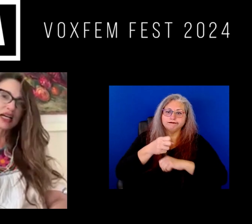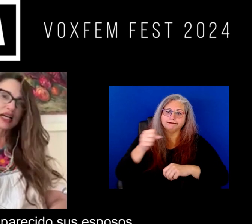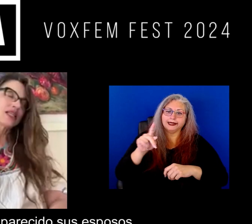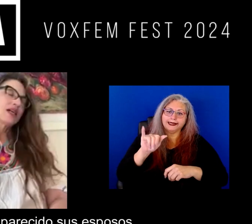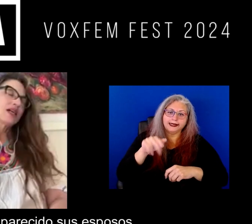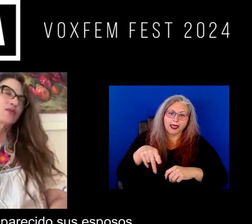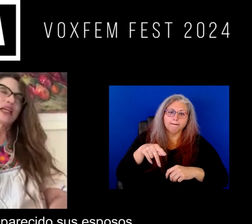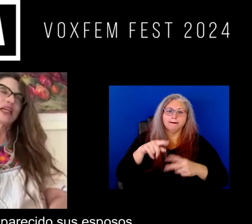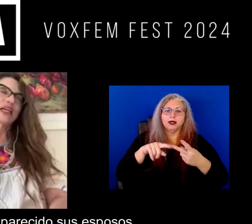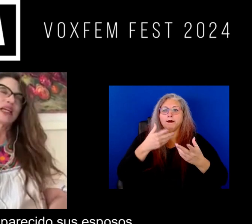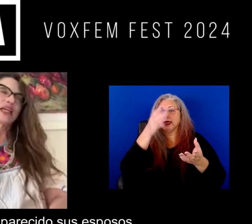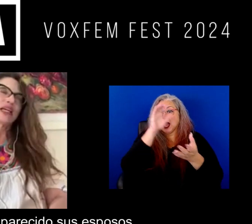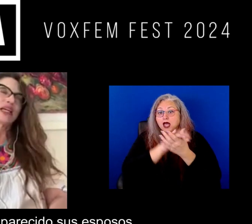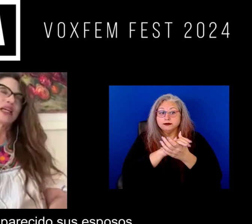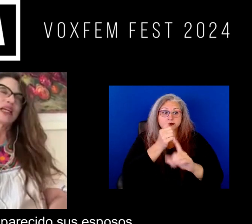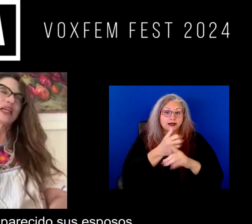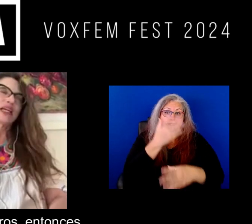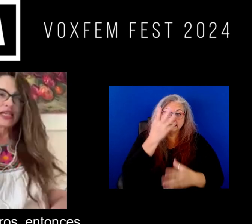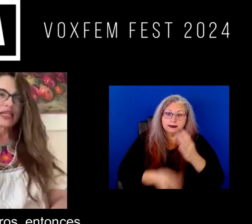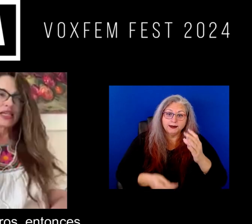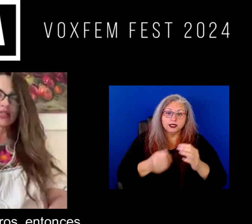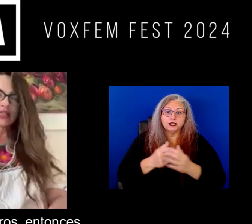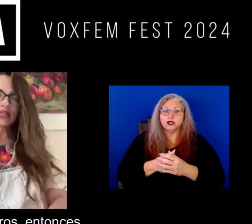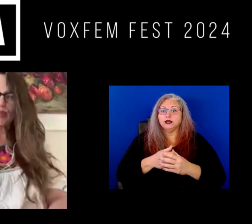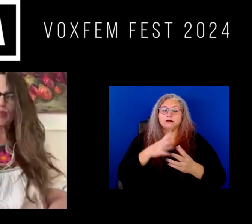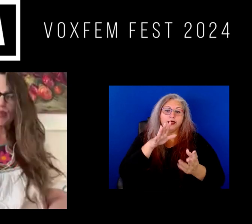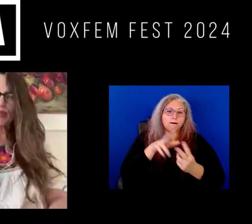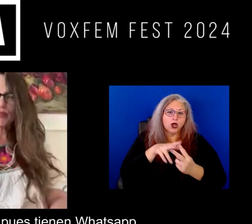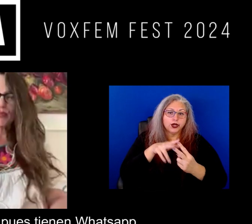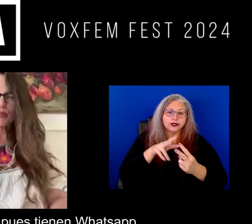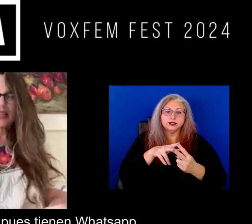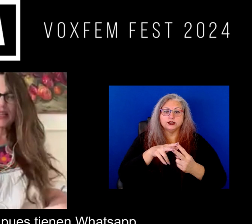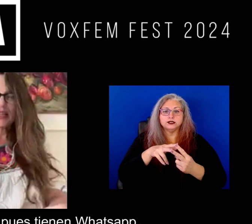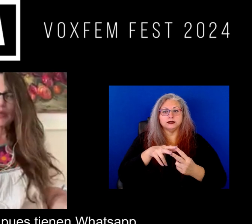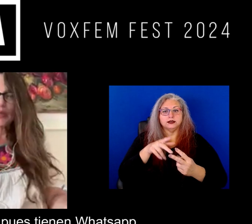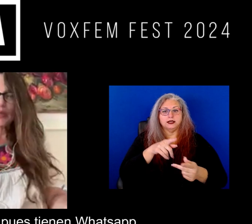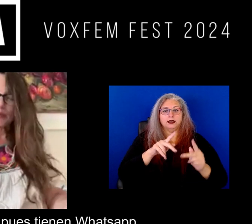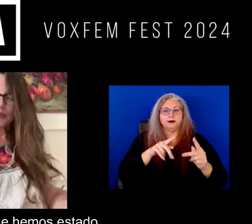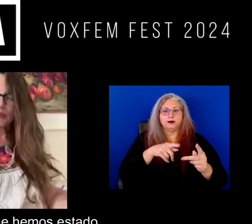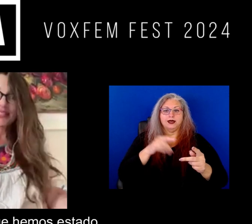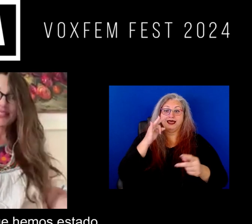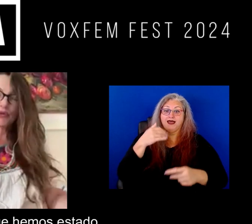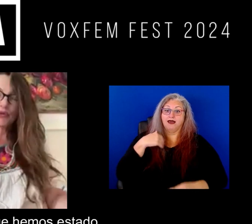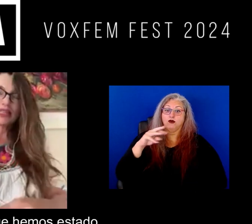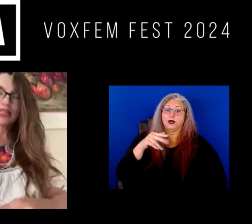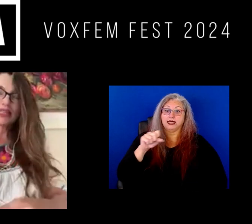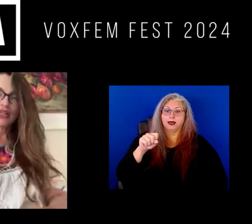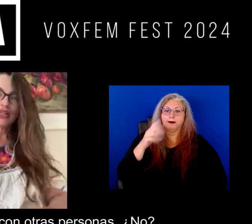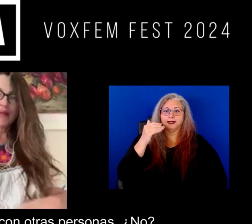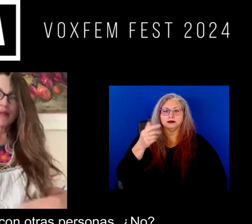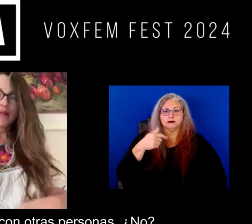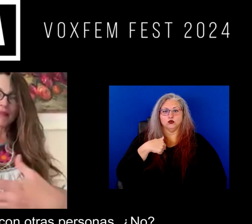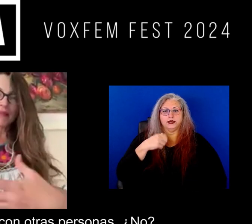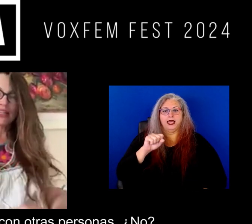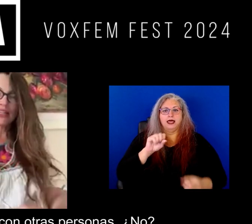hijas o porque han desaparecido sus esposos compañeros entonces con esas personas pues tienen mi WhatsApp porque sí que hemos estado